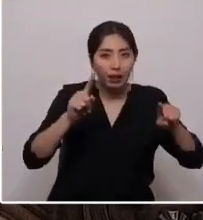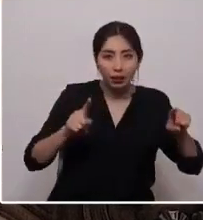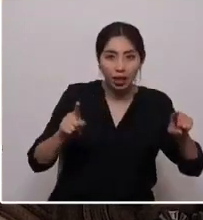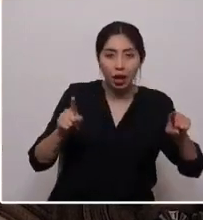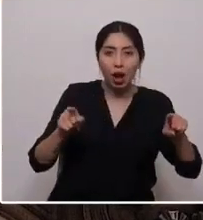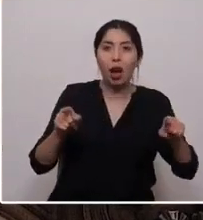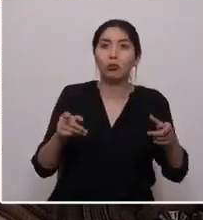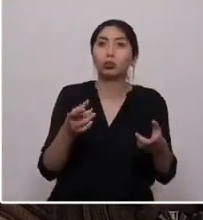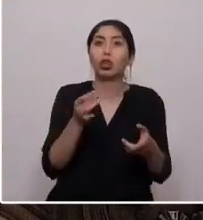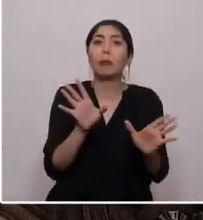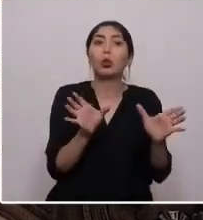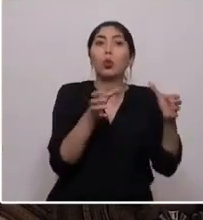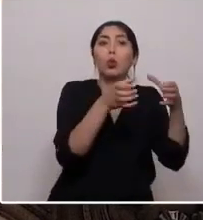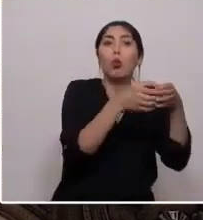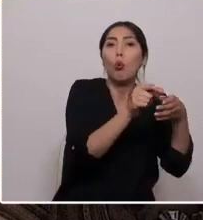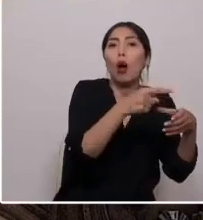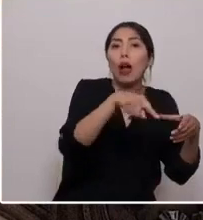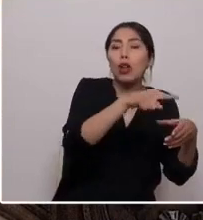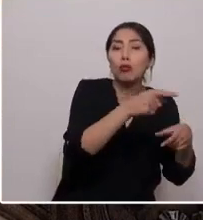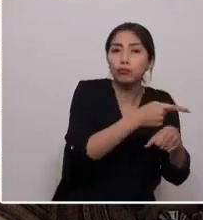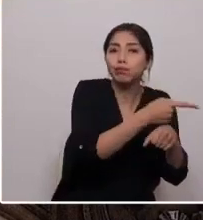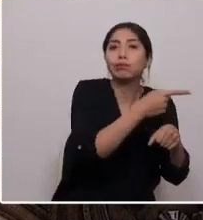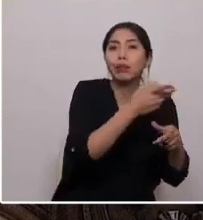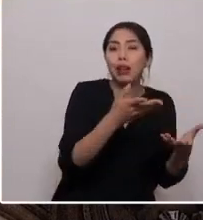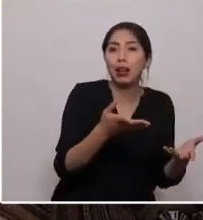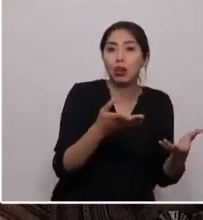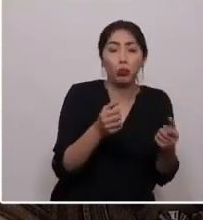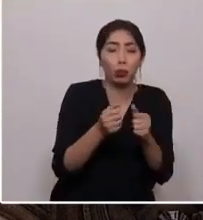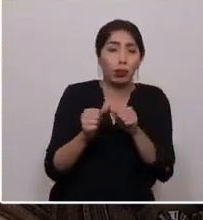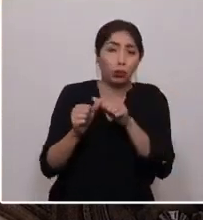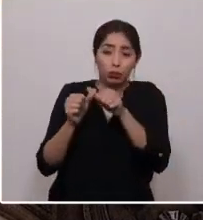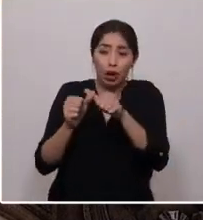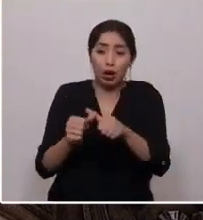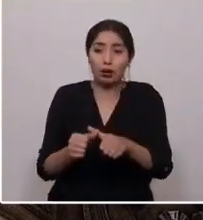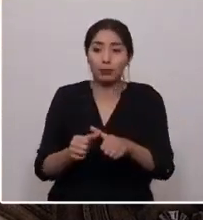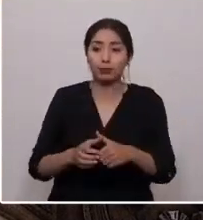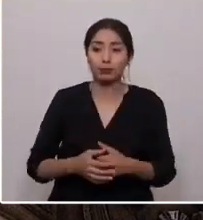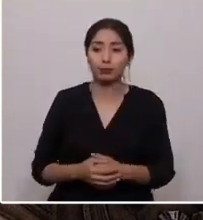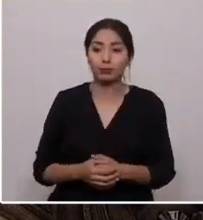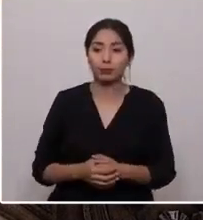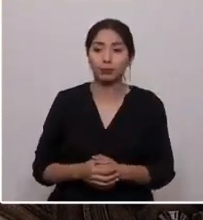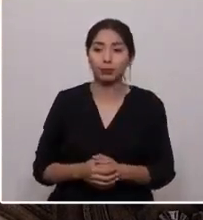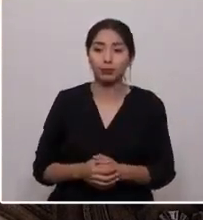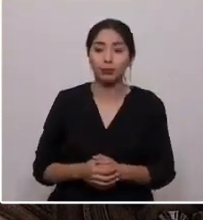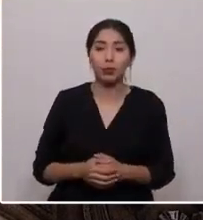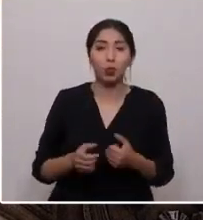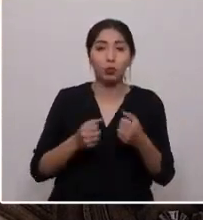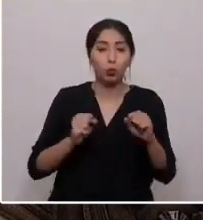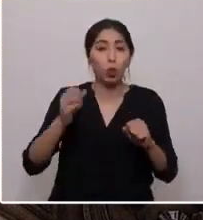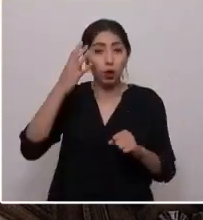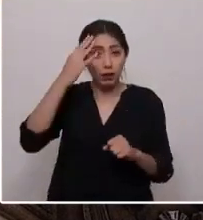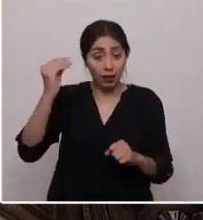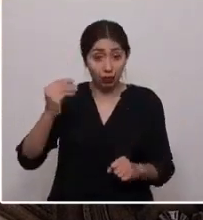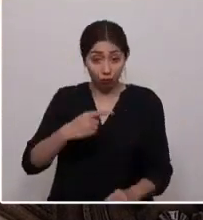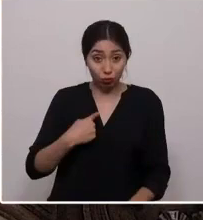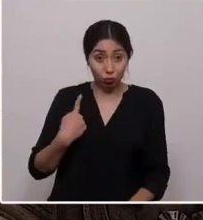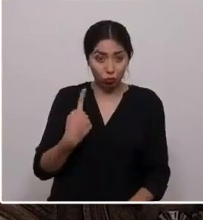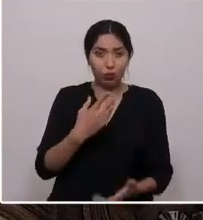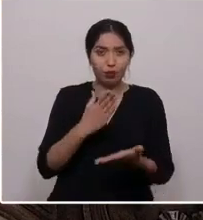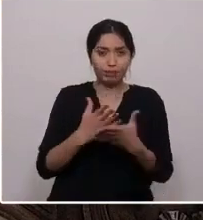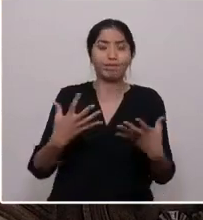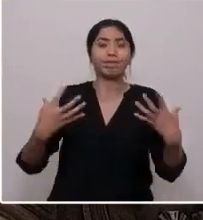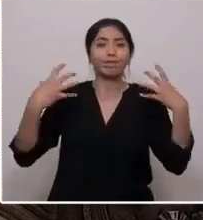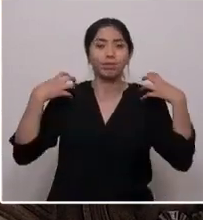difícilmente podrán perdurar en el tiempo. No podemos olvidar que nos debemos a Chile y su gente, que estamos